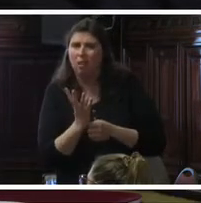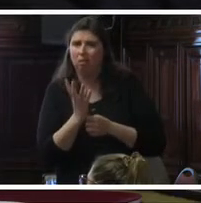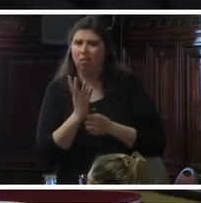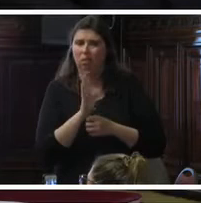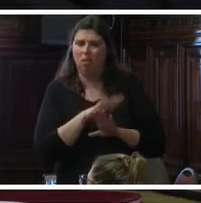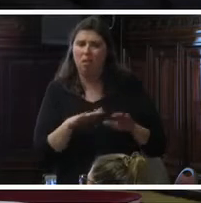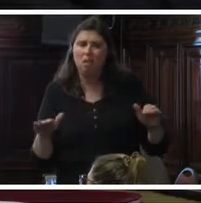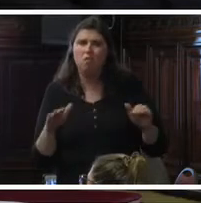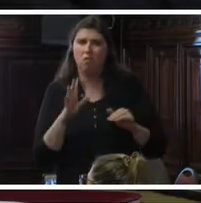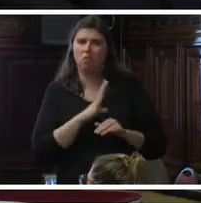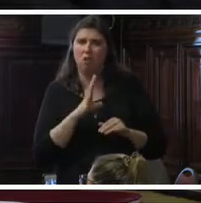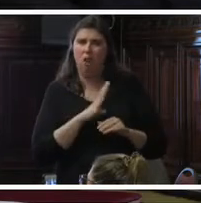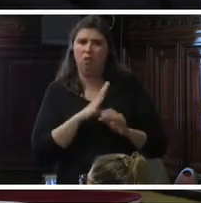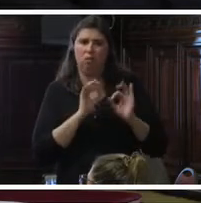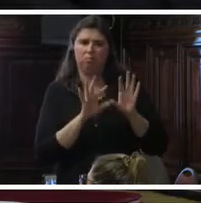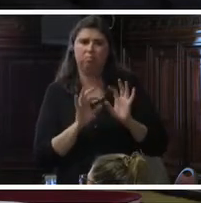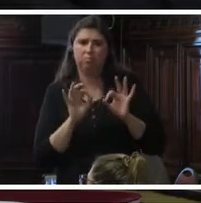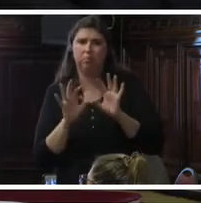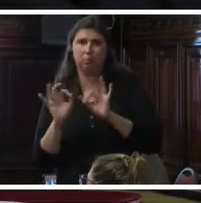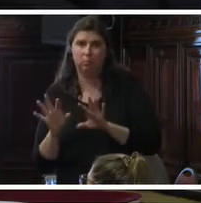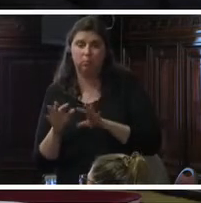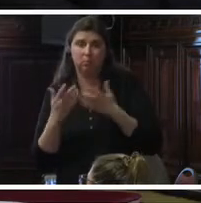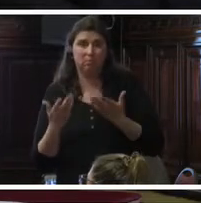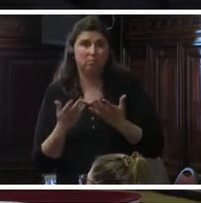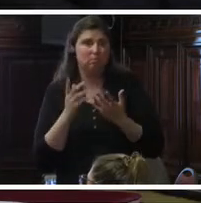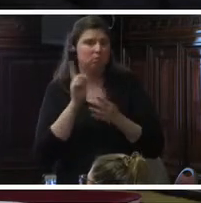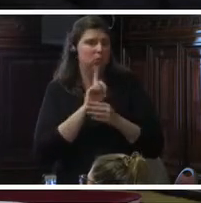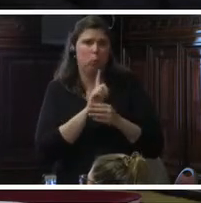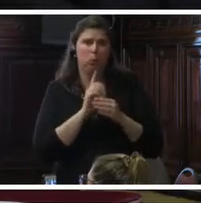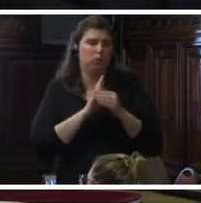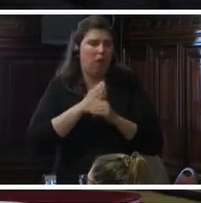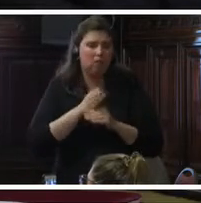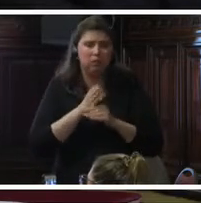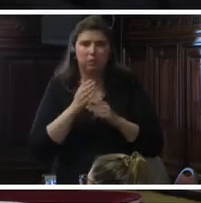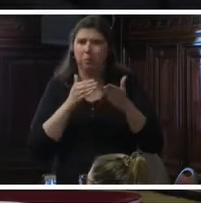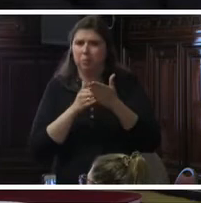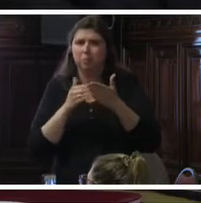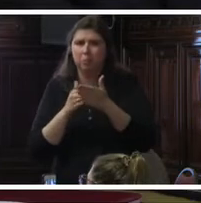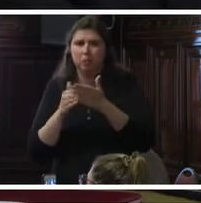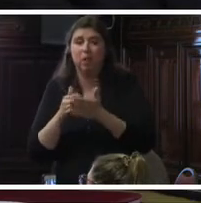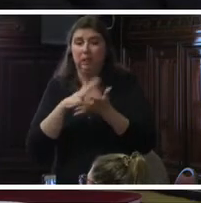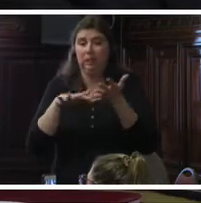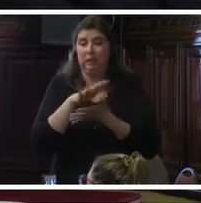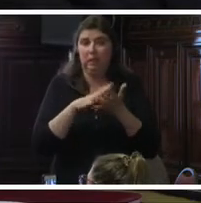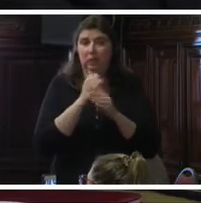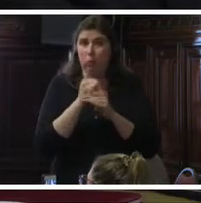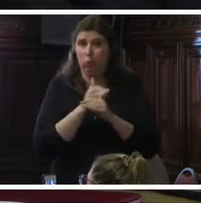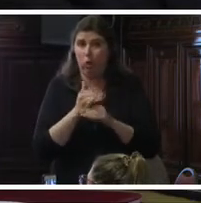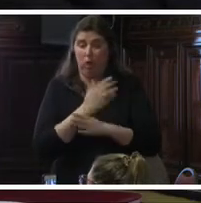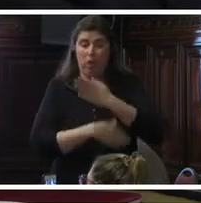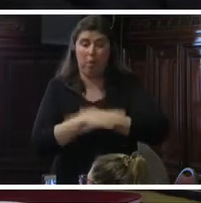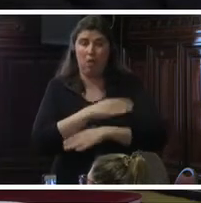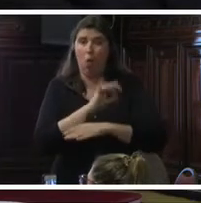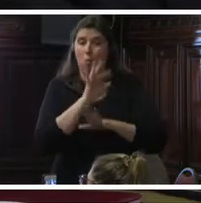información sobre lo que se les ofrece no es accesible. En ninguno de los dos países, las instituciones sobre discapacidad o niñez se